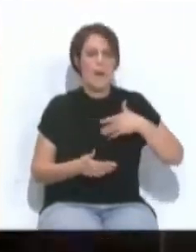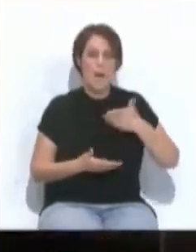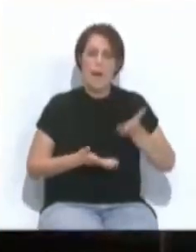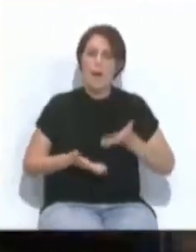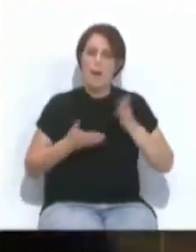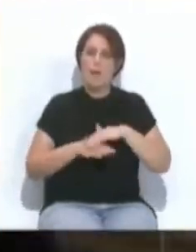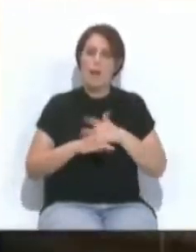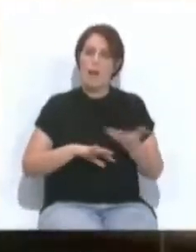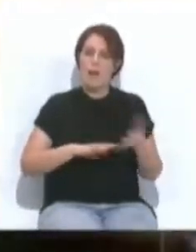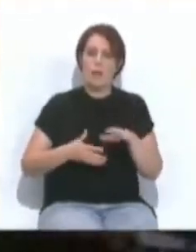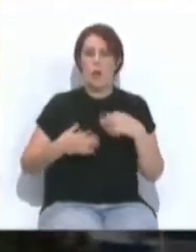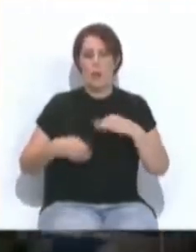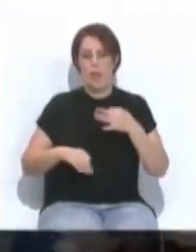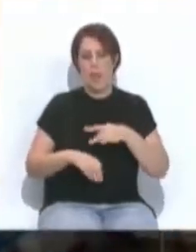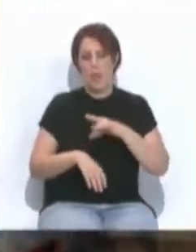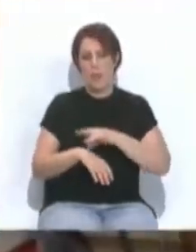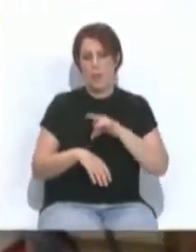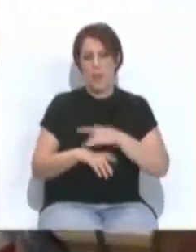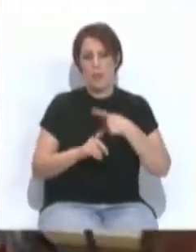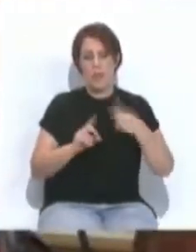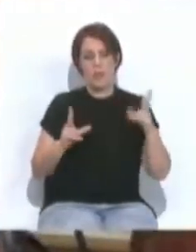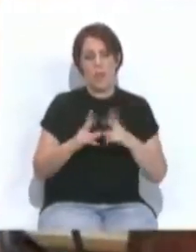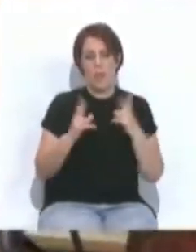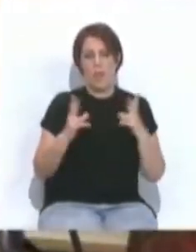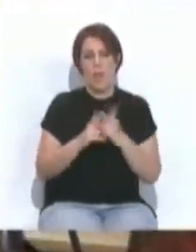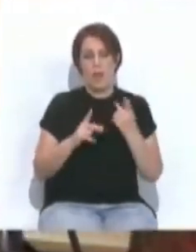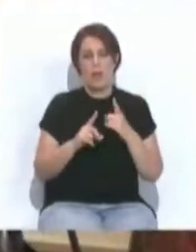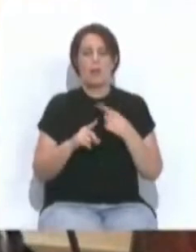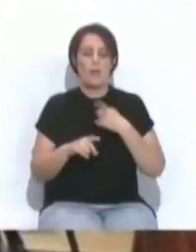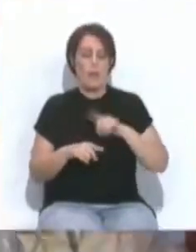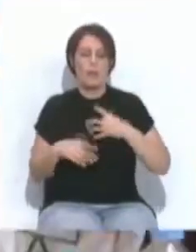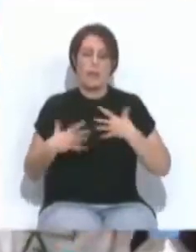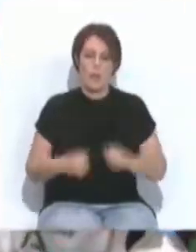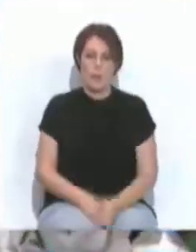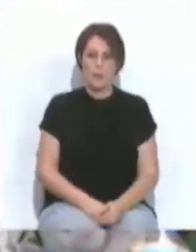contribuir a normalizar esta patología a nivel social como sanitario.